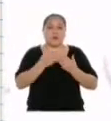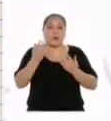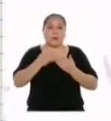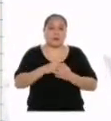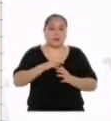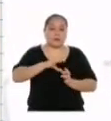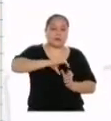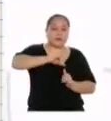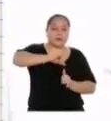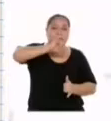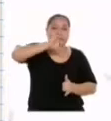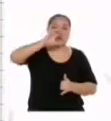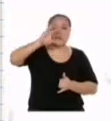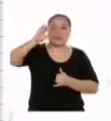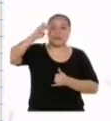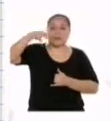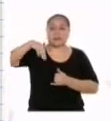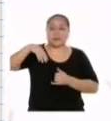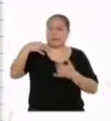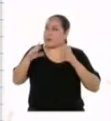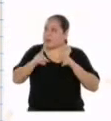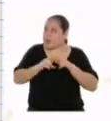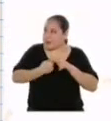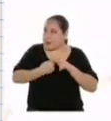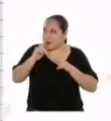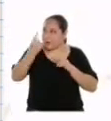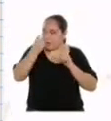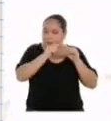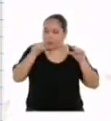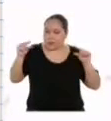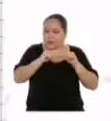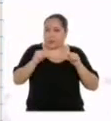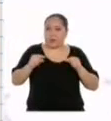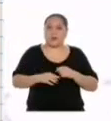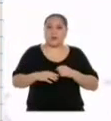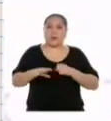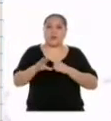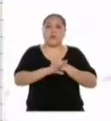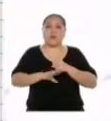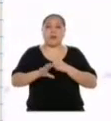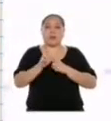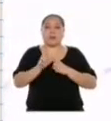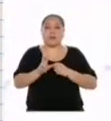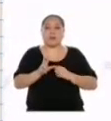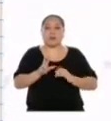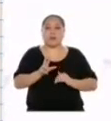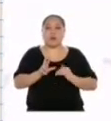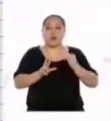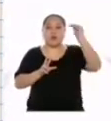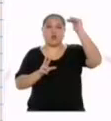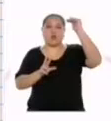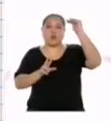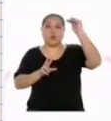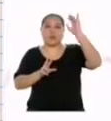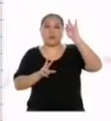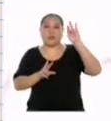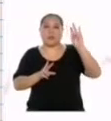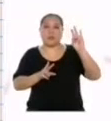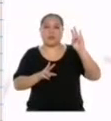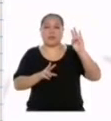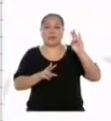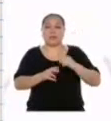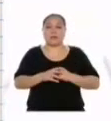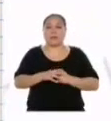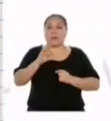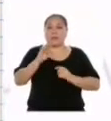centímetros. ¿Ya podemos empezar con nuestra primera barra? Su base es 3 y su altura 7. Entonces, medimos con la